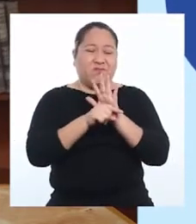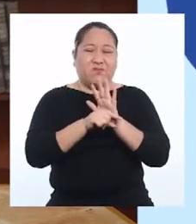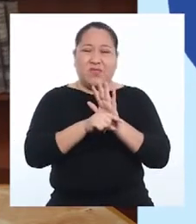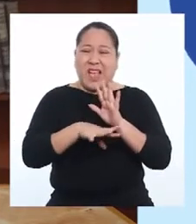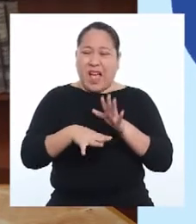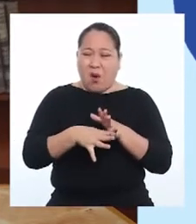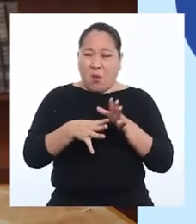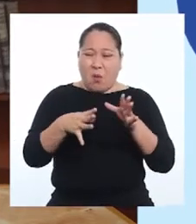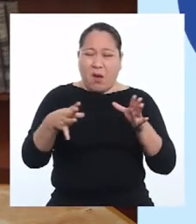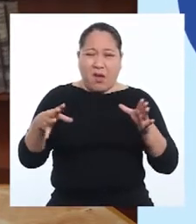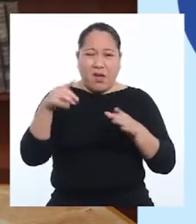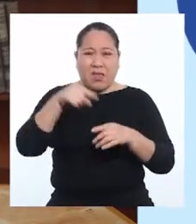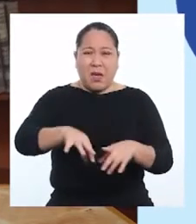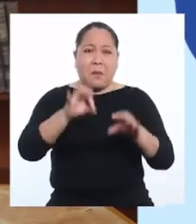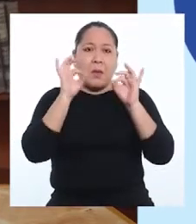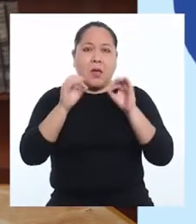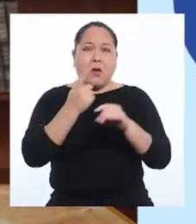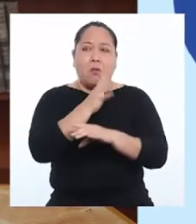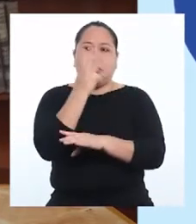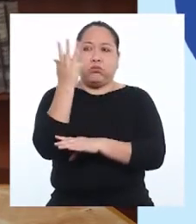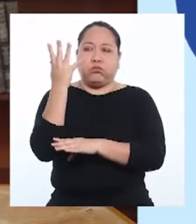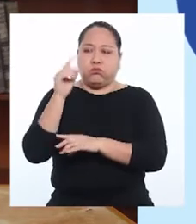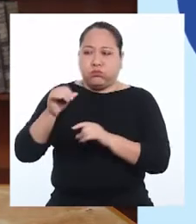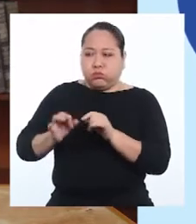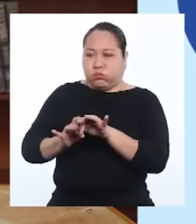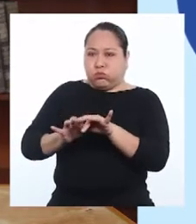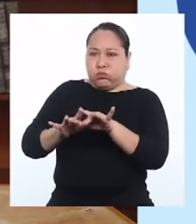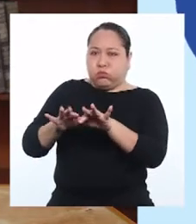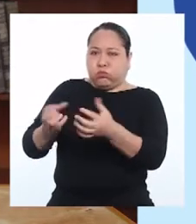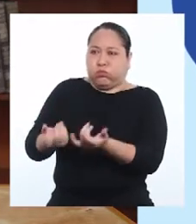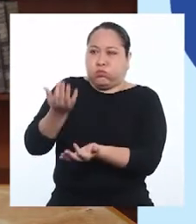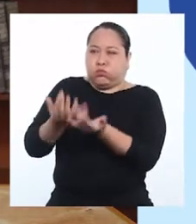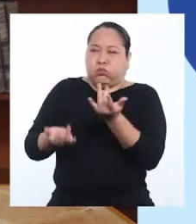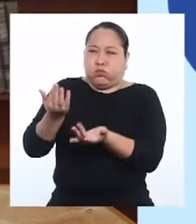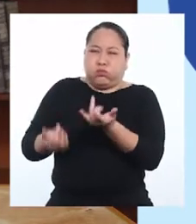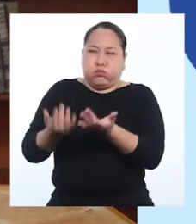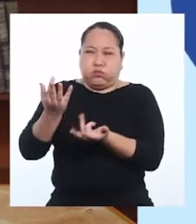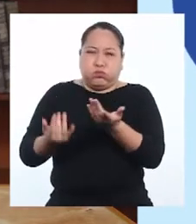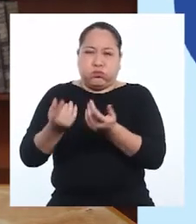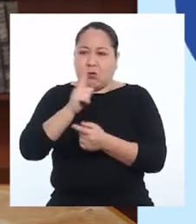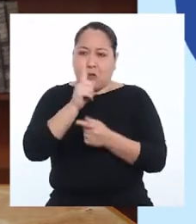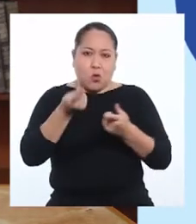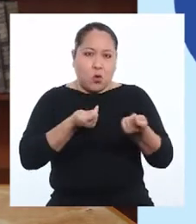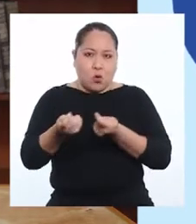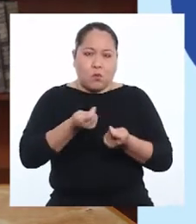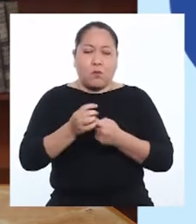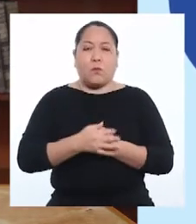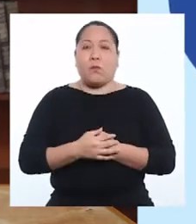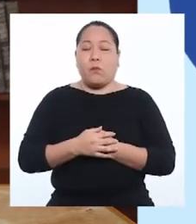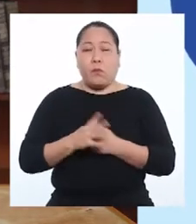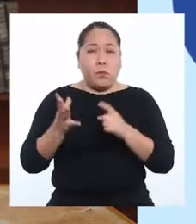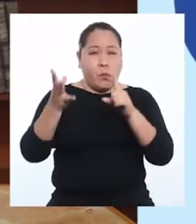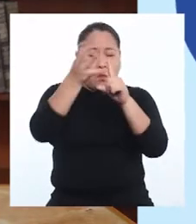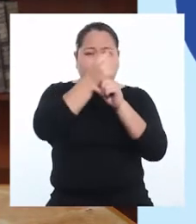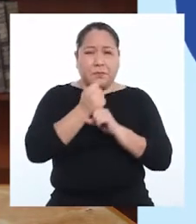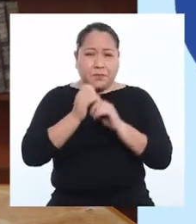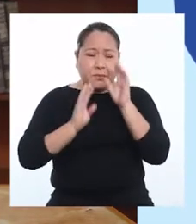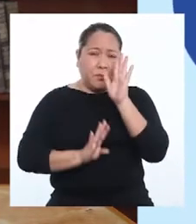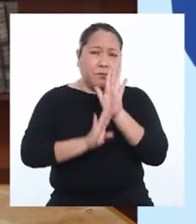negativa incrementa el riesgo de generar incendios forestales cuando se salen de control.